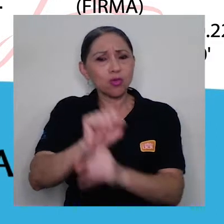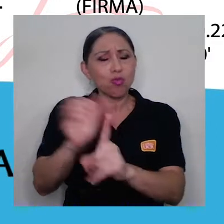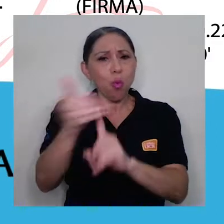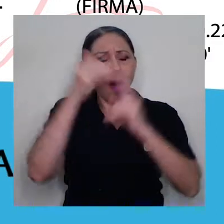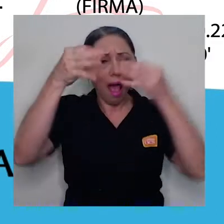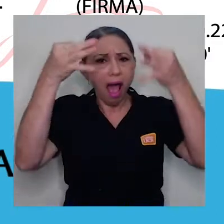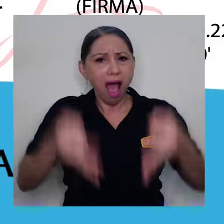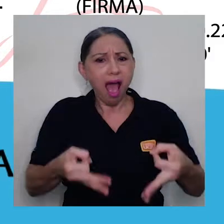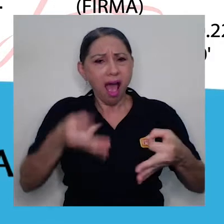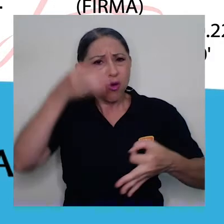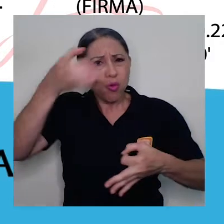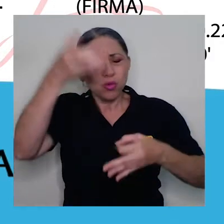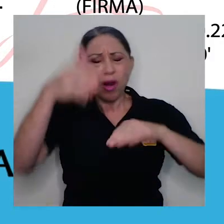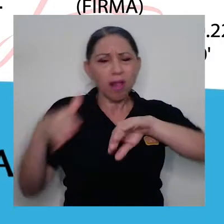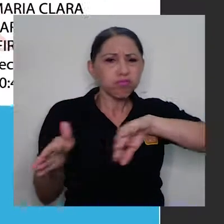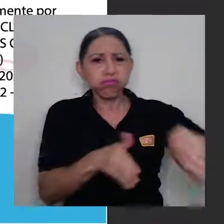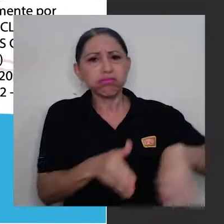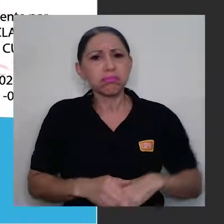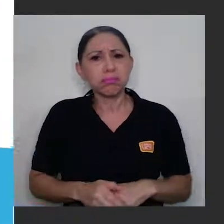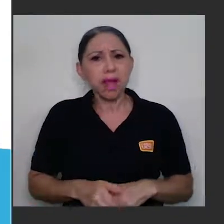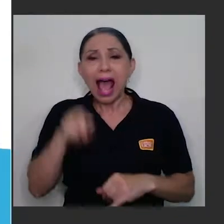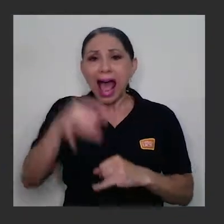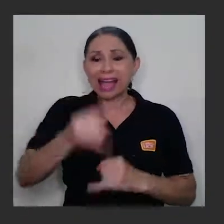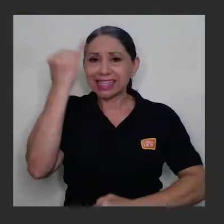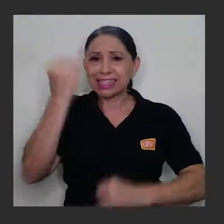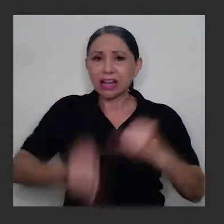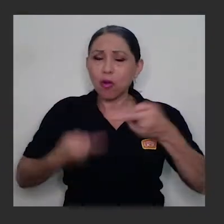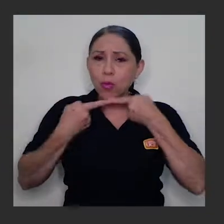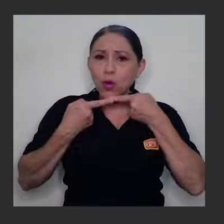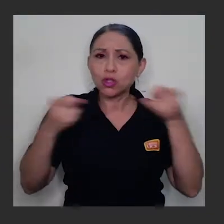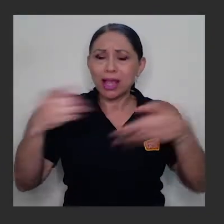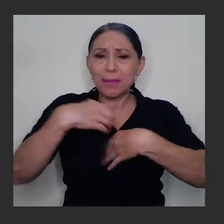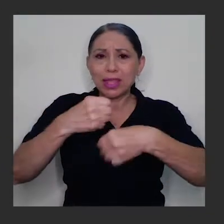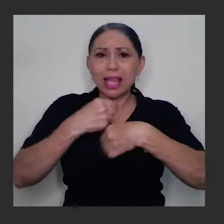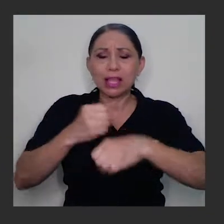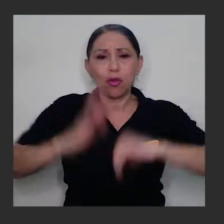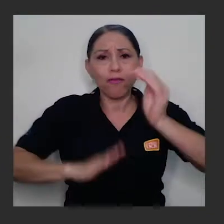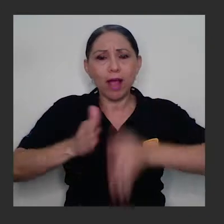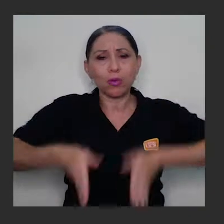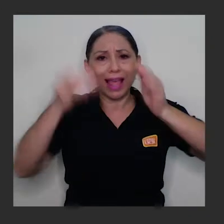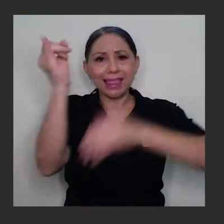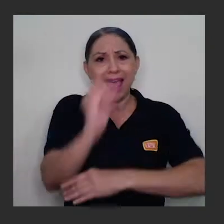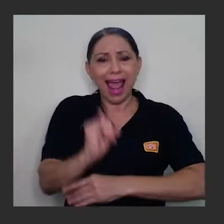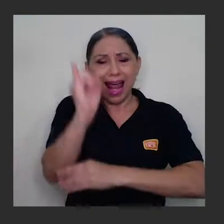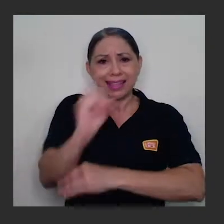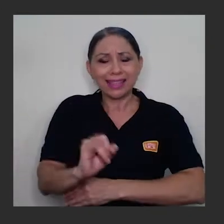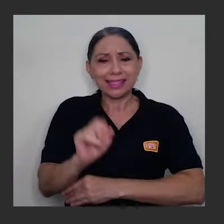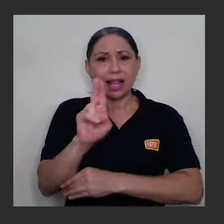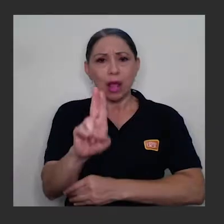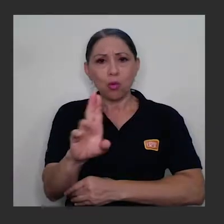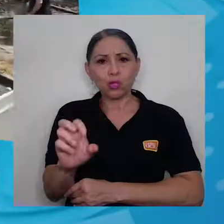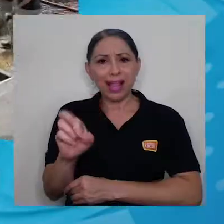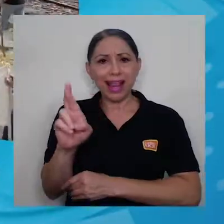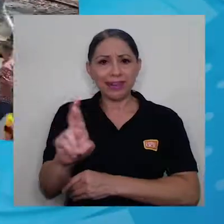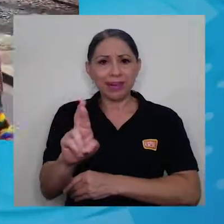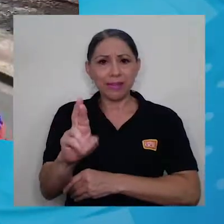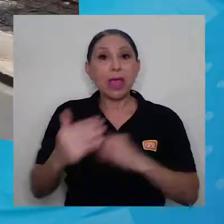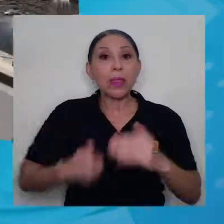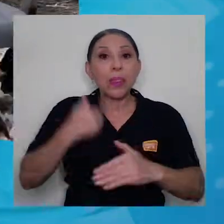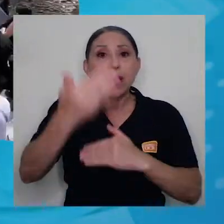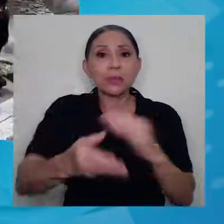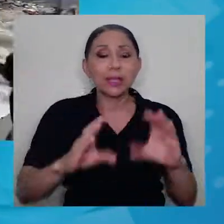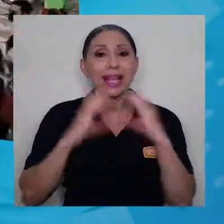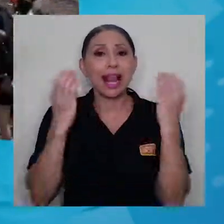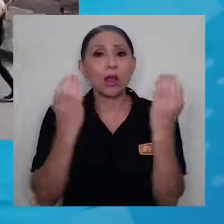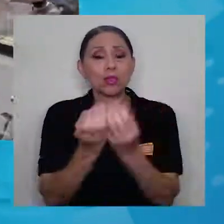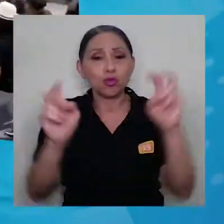de despojo cultural. Así cerró el pronunciamiento realizado por la Facultad de Artes de la UCR, luego de que en